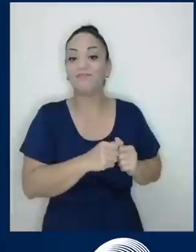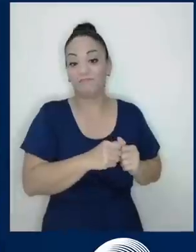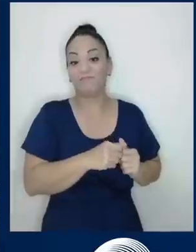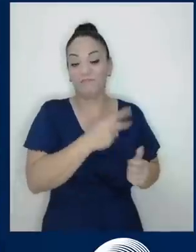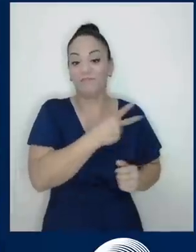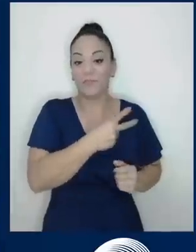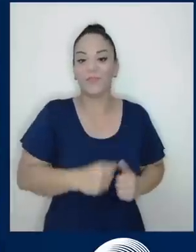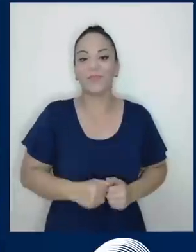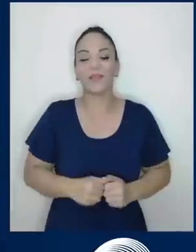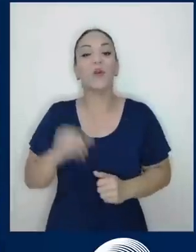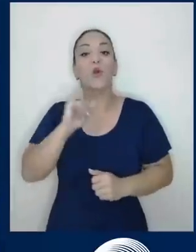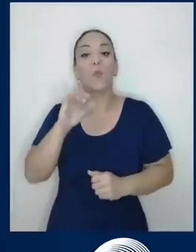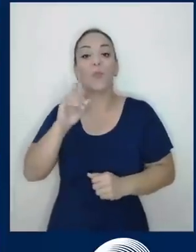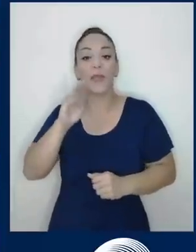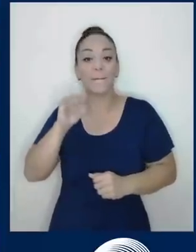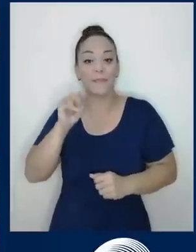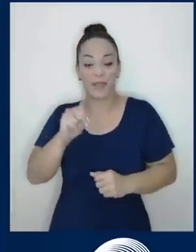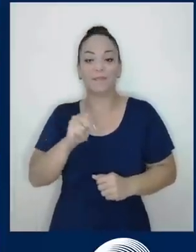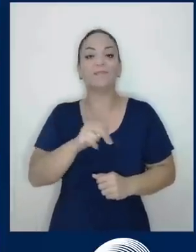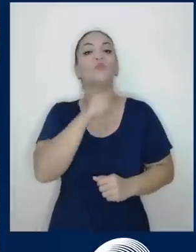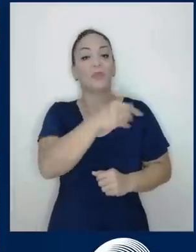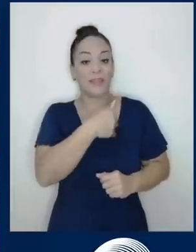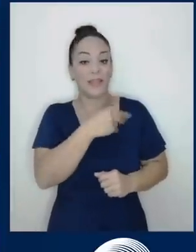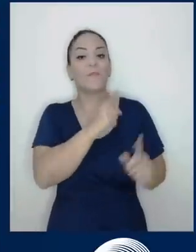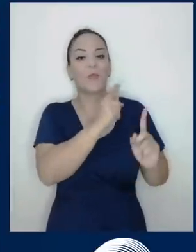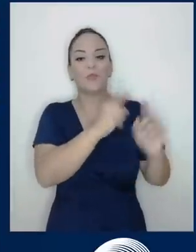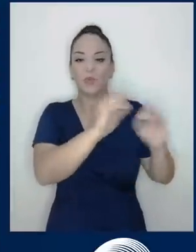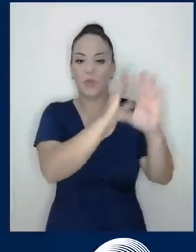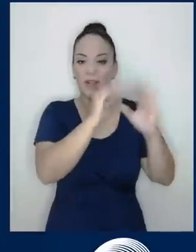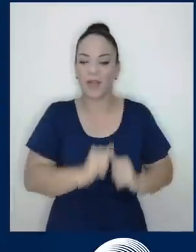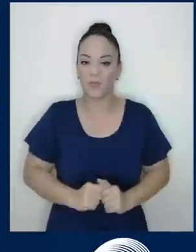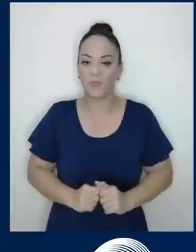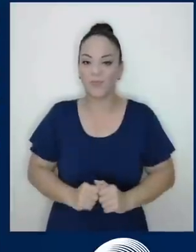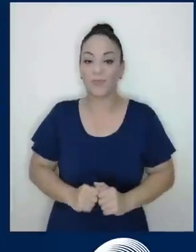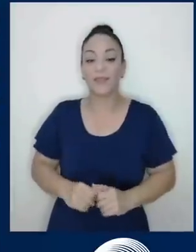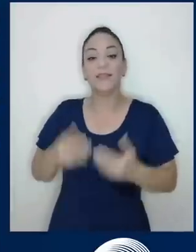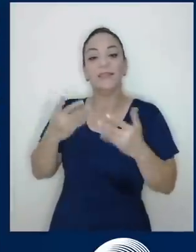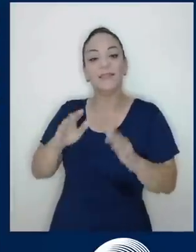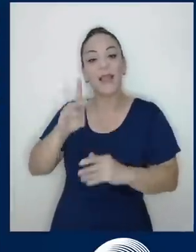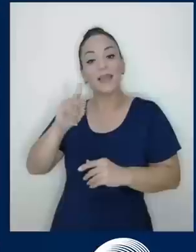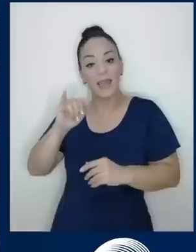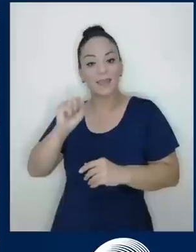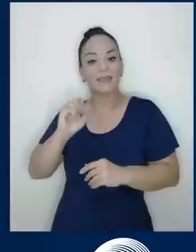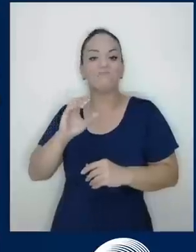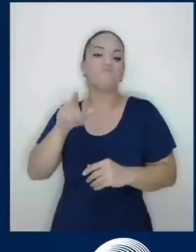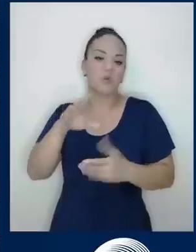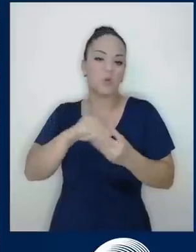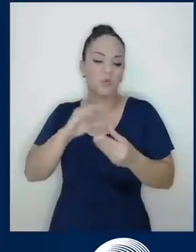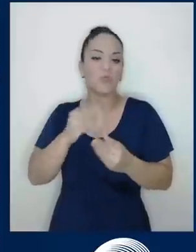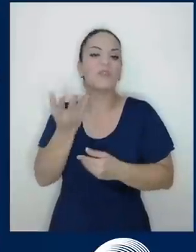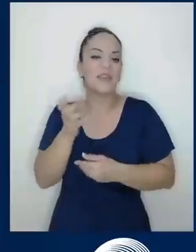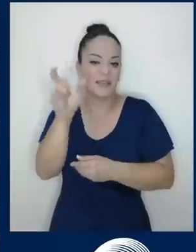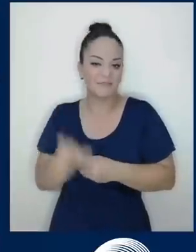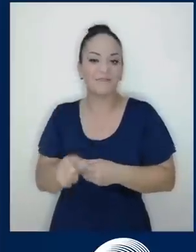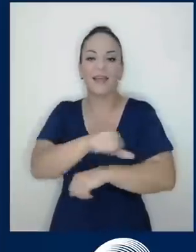propósito claro. Ya nos contó Casey qué quiere ser ella en la vida, arquitecta. Si te había la